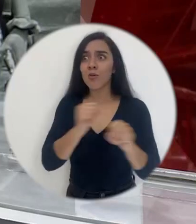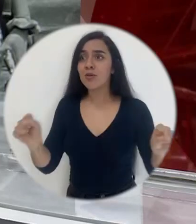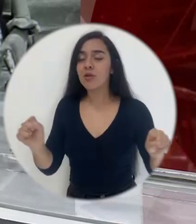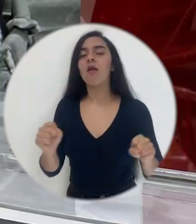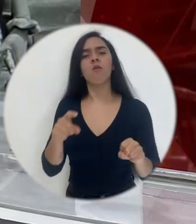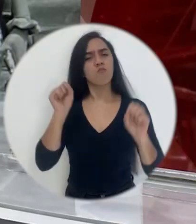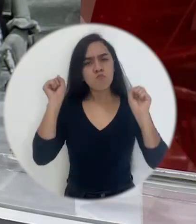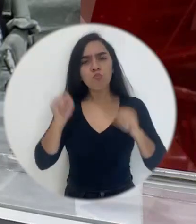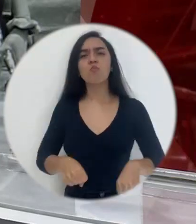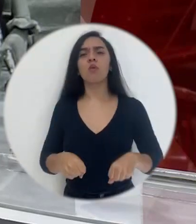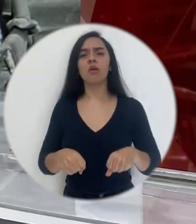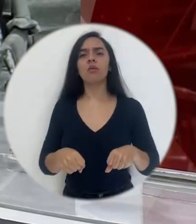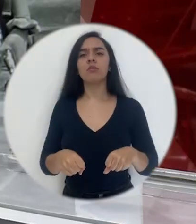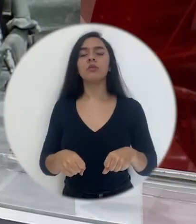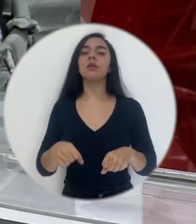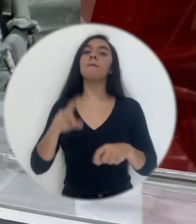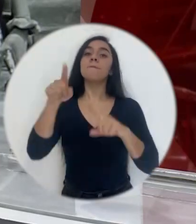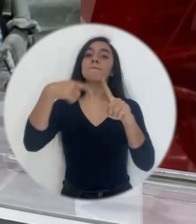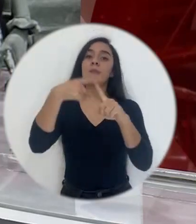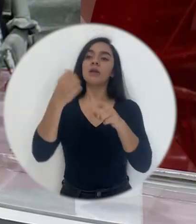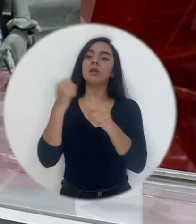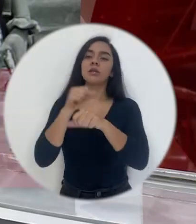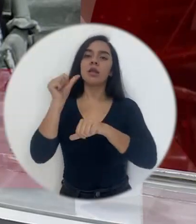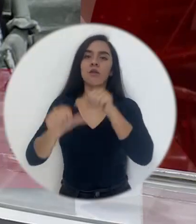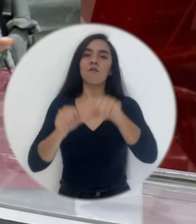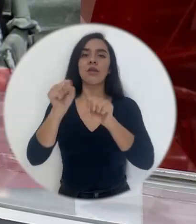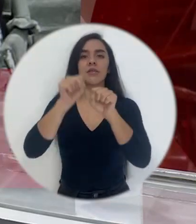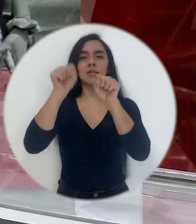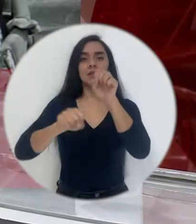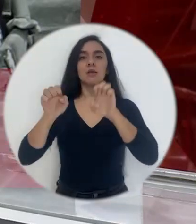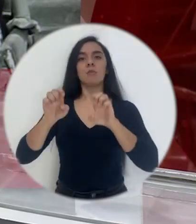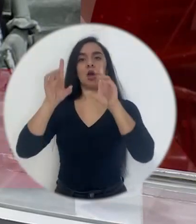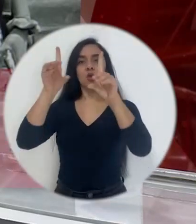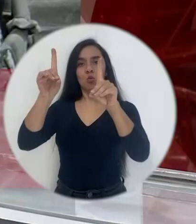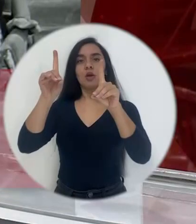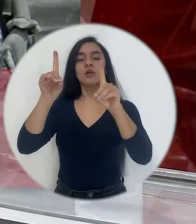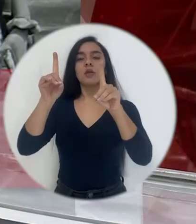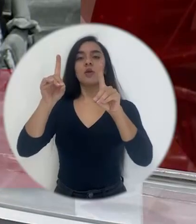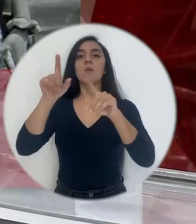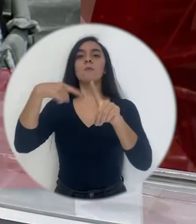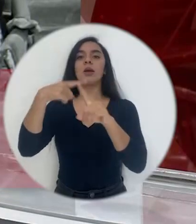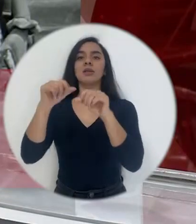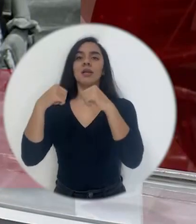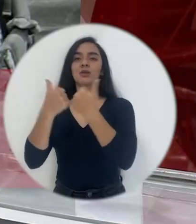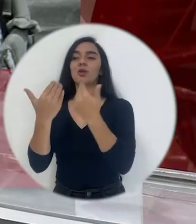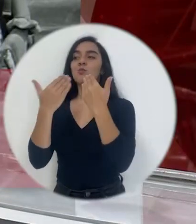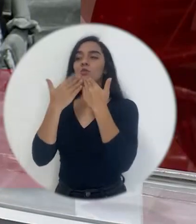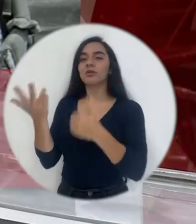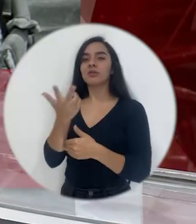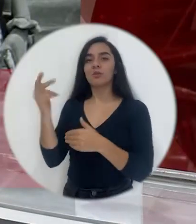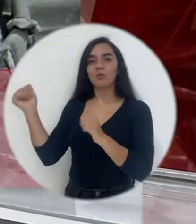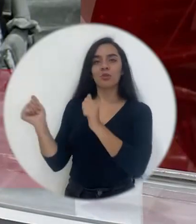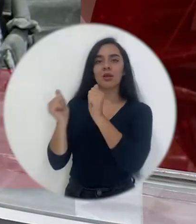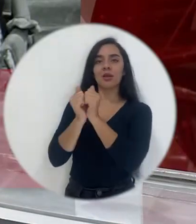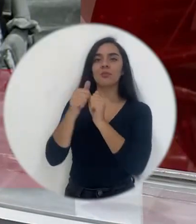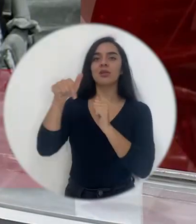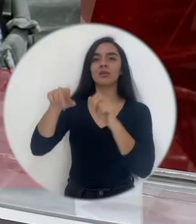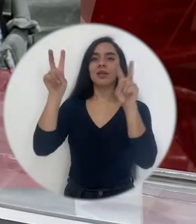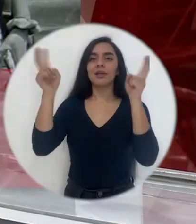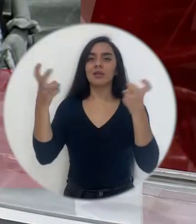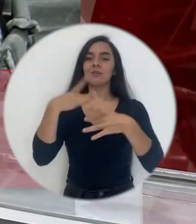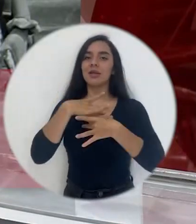y luego pues hacer todos los esfuerzos que se requieran en el sistema educativo y en las aulas muchas gracias a ustedes por